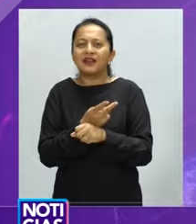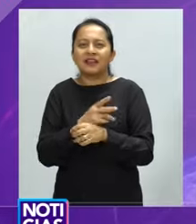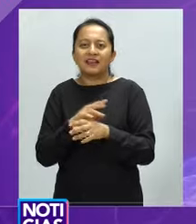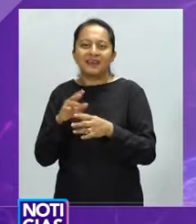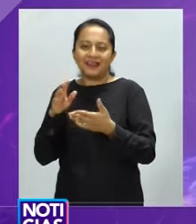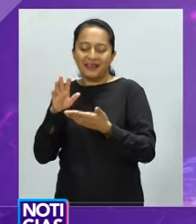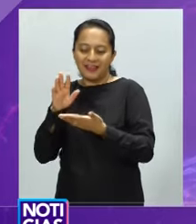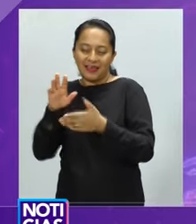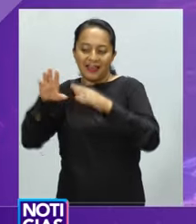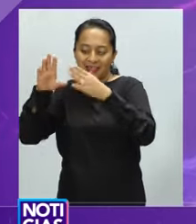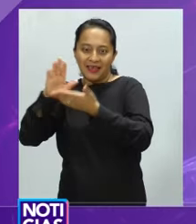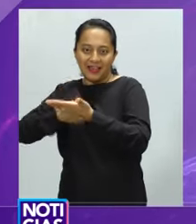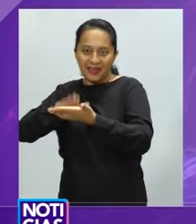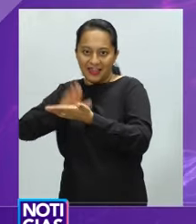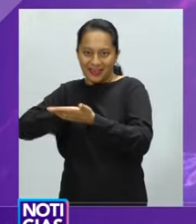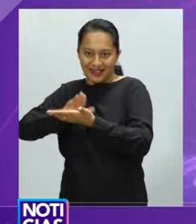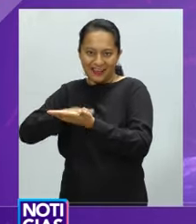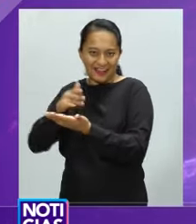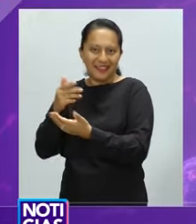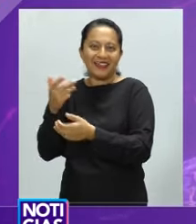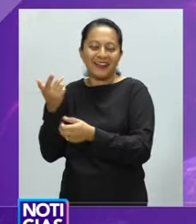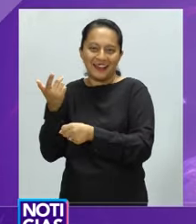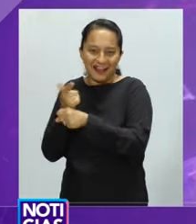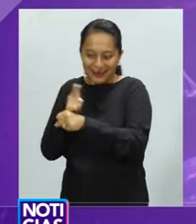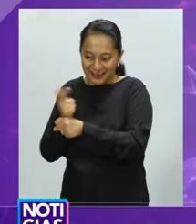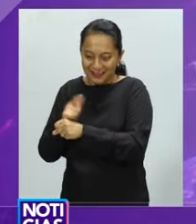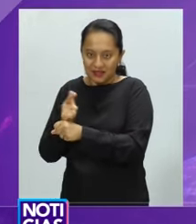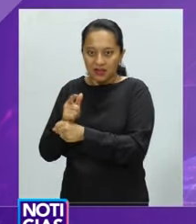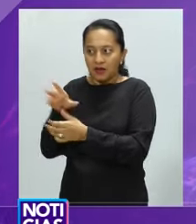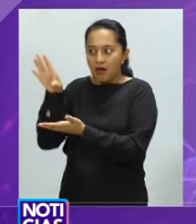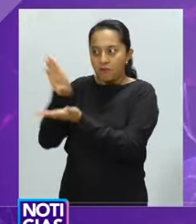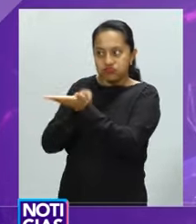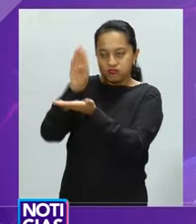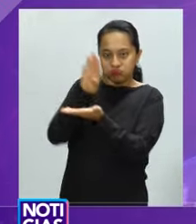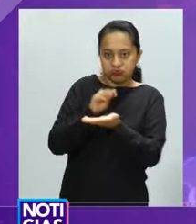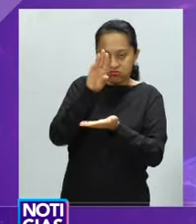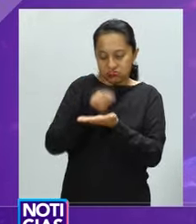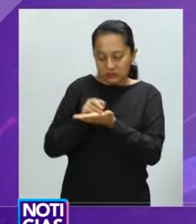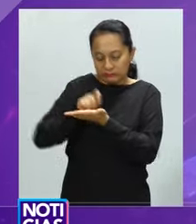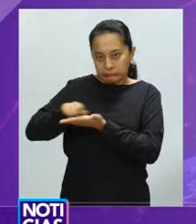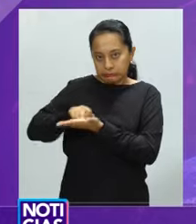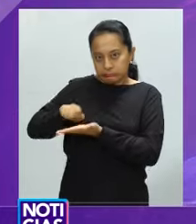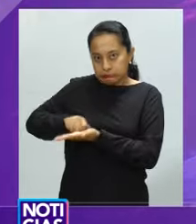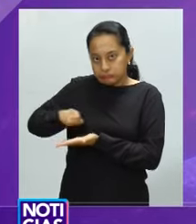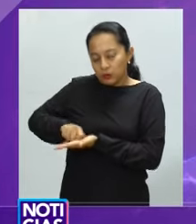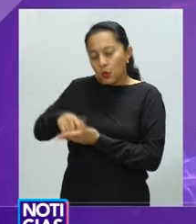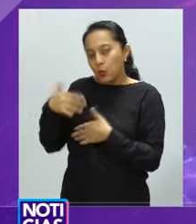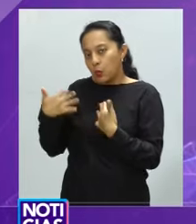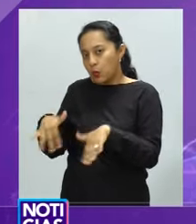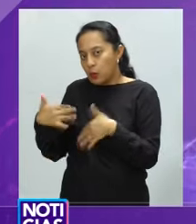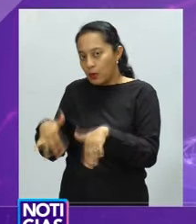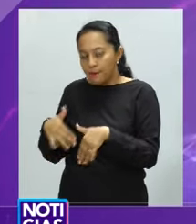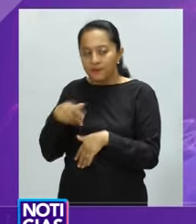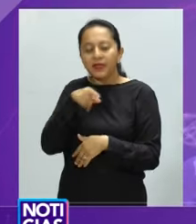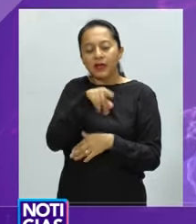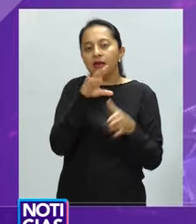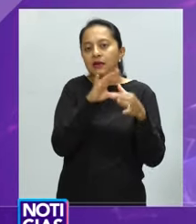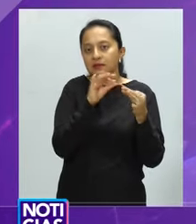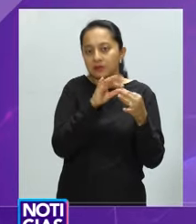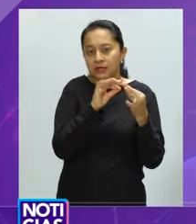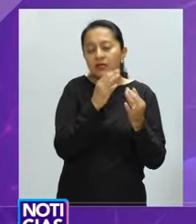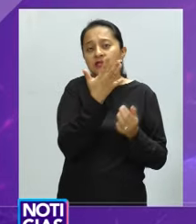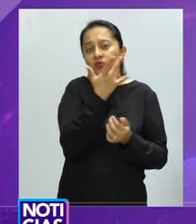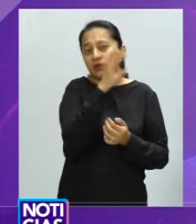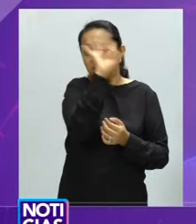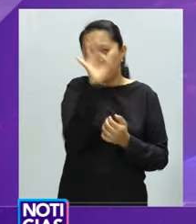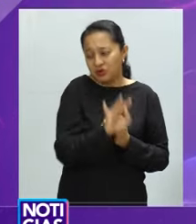licenciatura, Aristegui Flores contestó que fue un trabajo que verificó que al menos 50% de dicha tesis tiene material